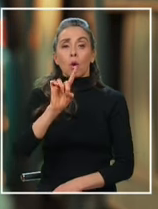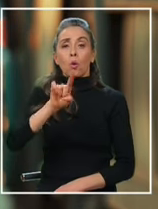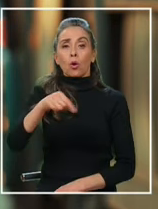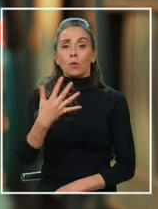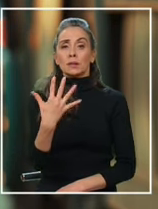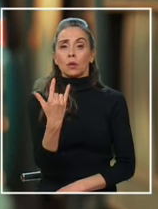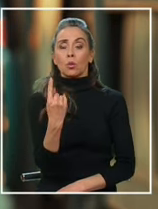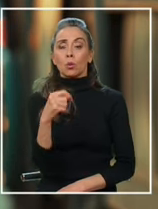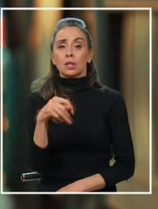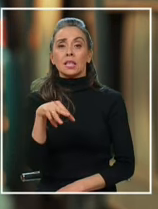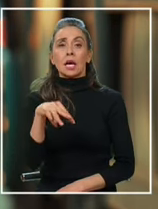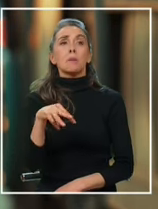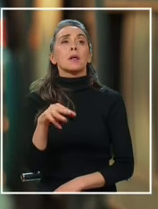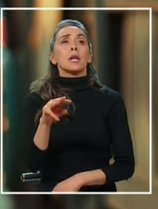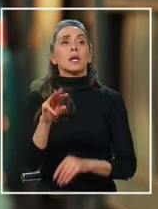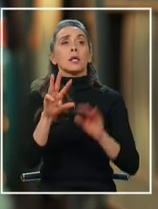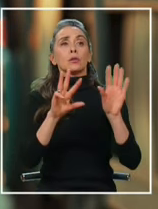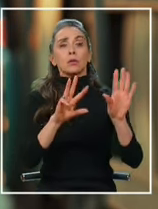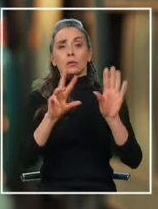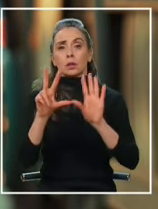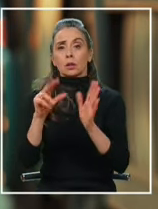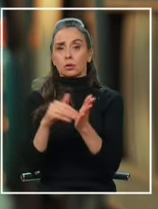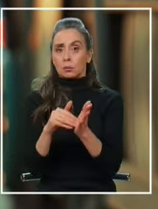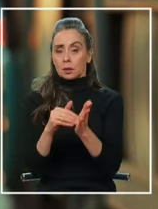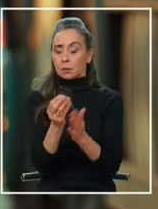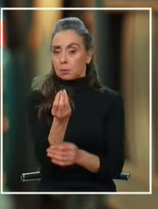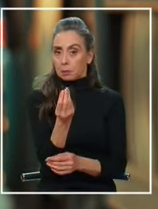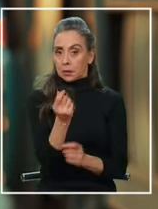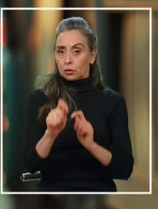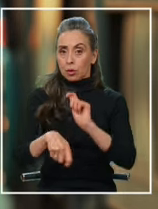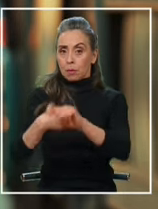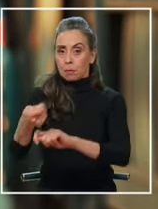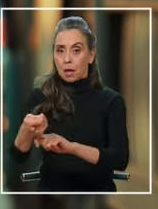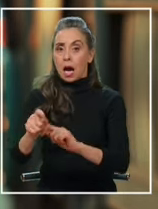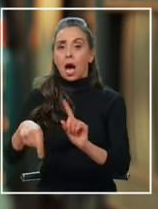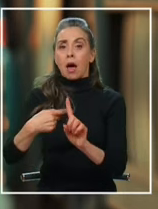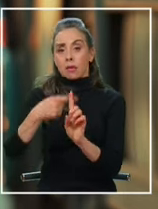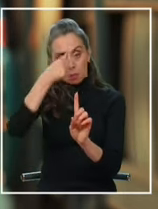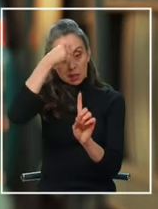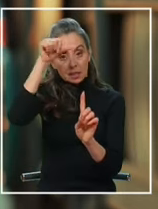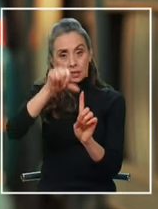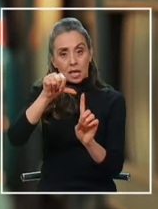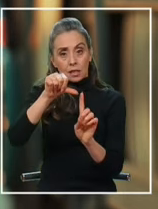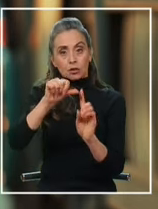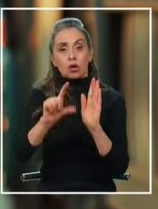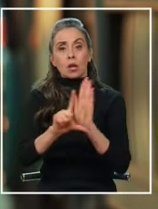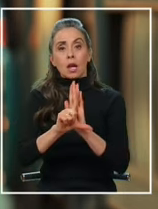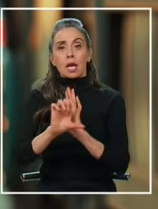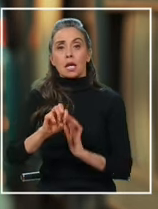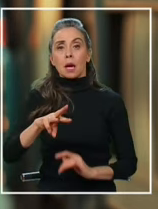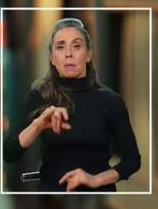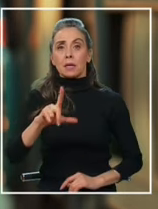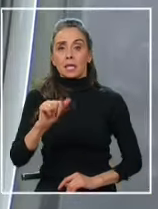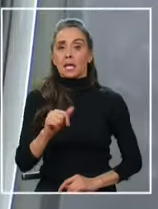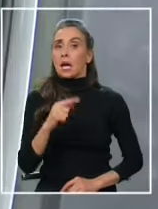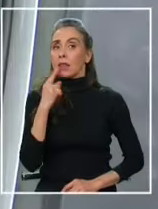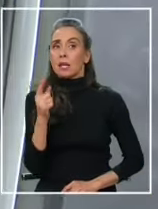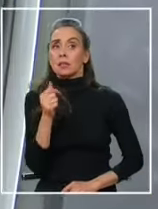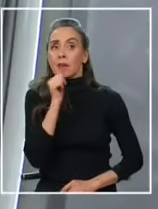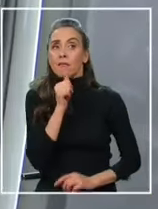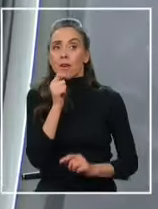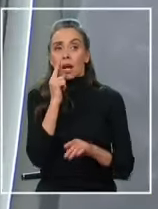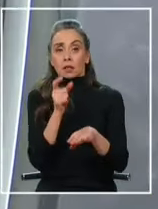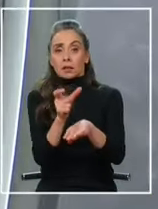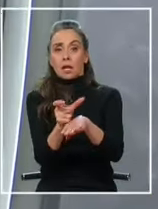UTM, equivalente a cerca de 98.000 pesos, además de las sanciones por la ley Emilia. Falta como